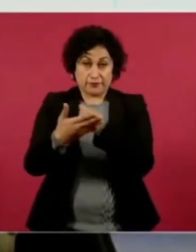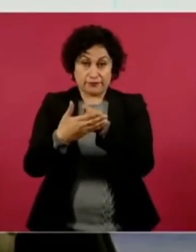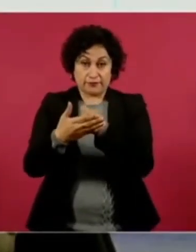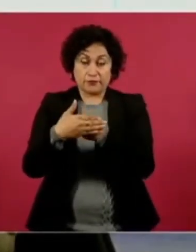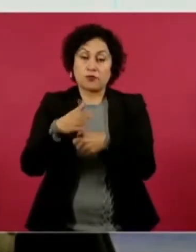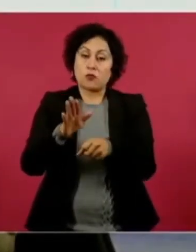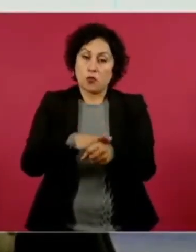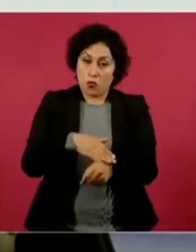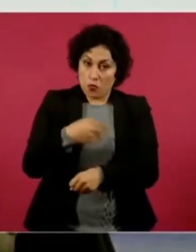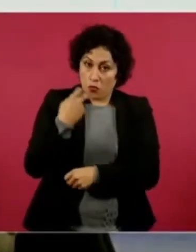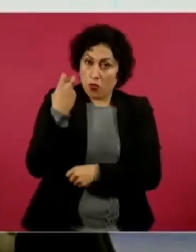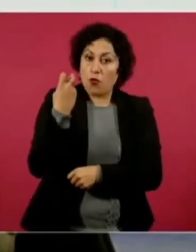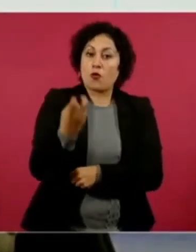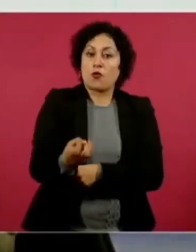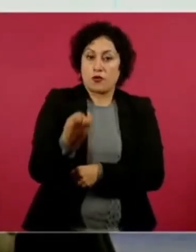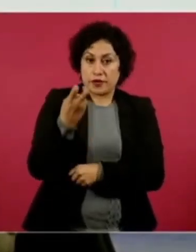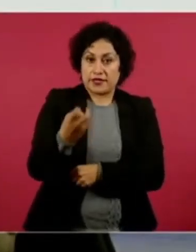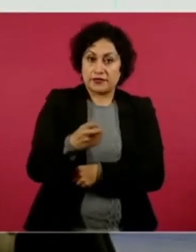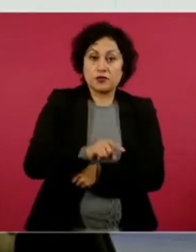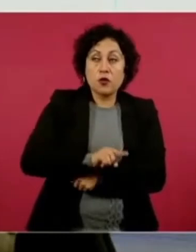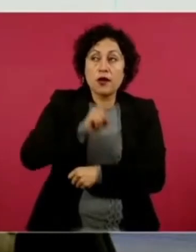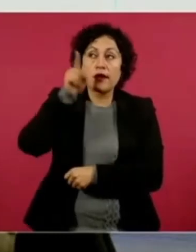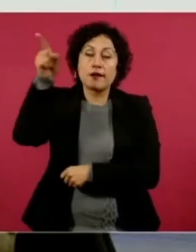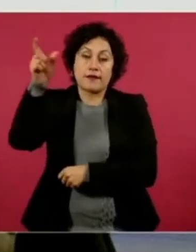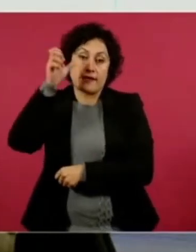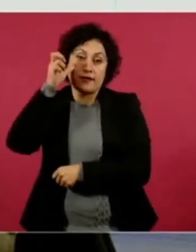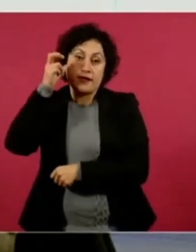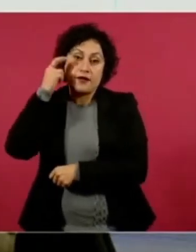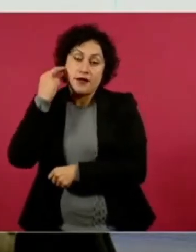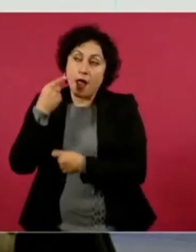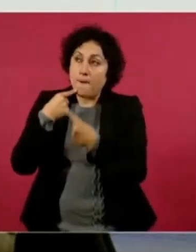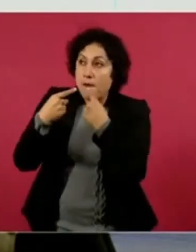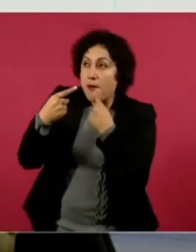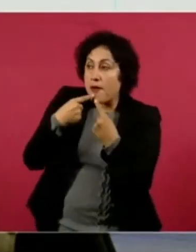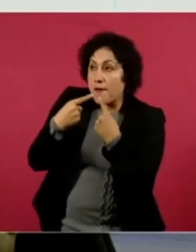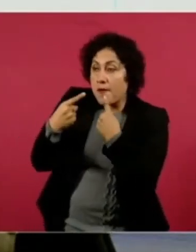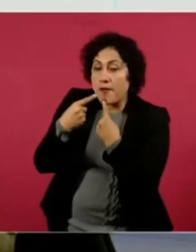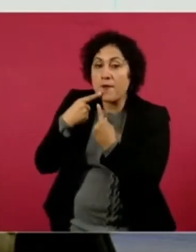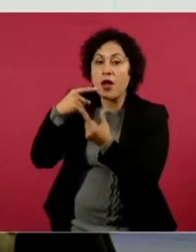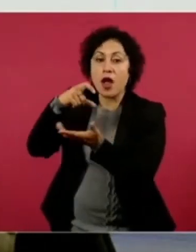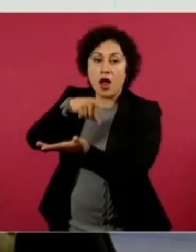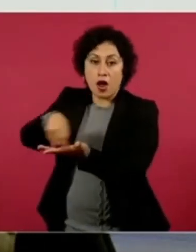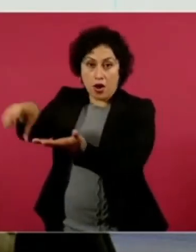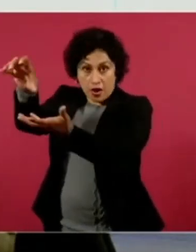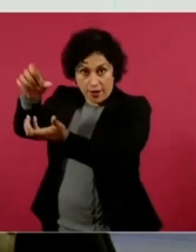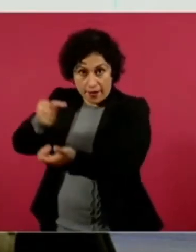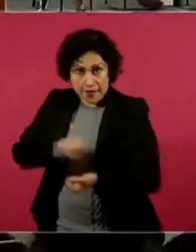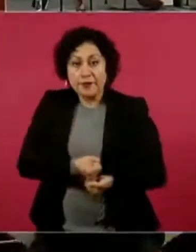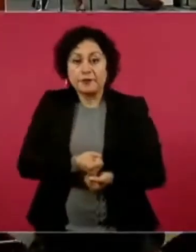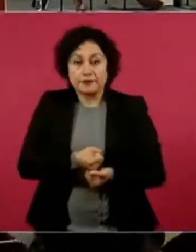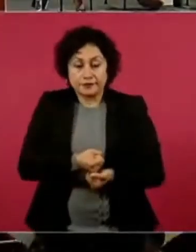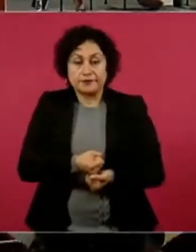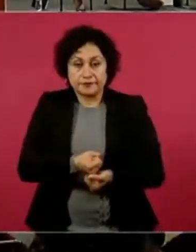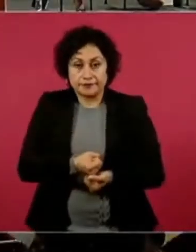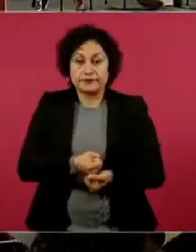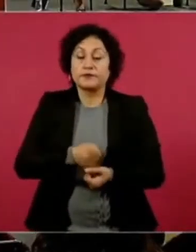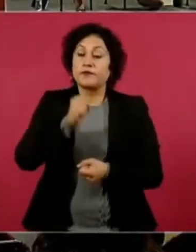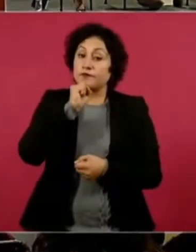y se está llegando a un acuerdo con empresas también